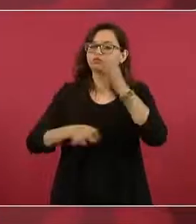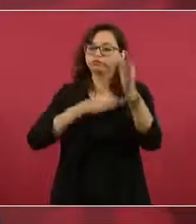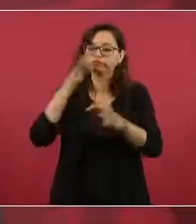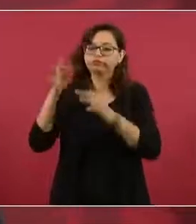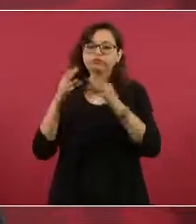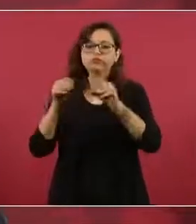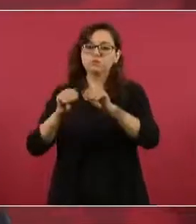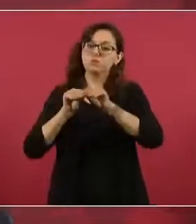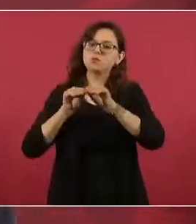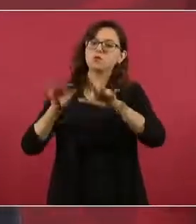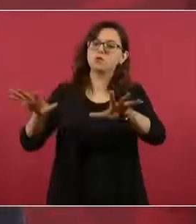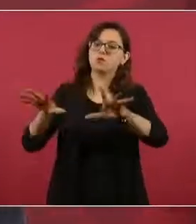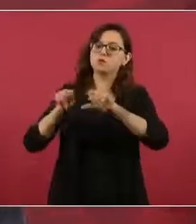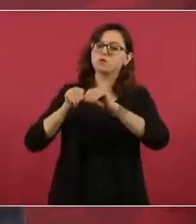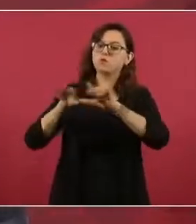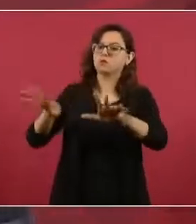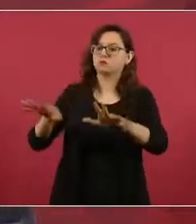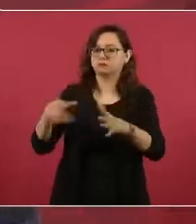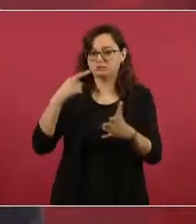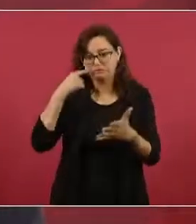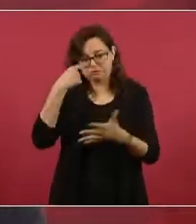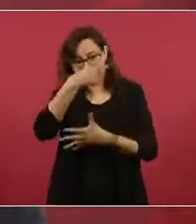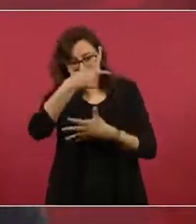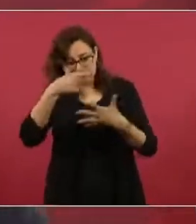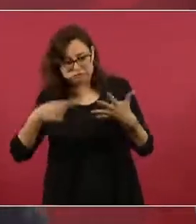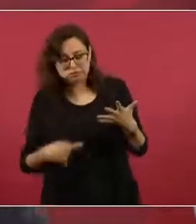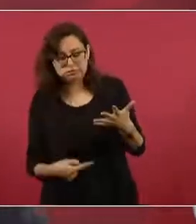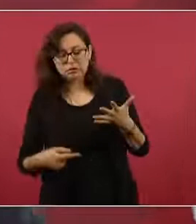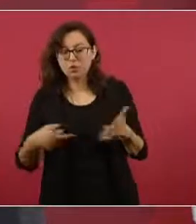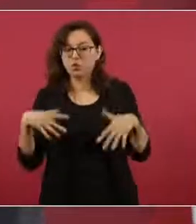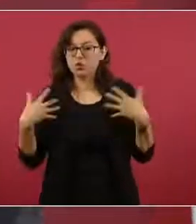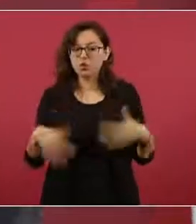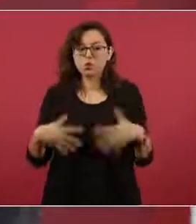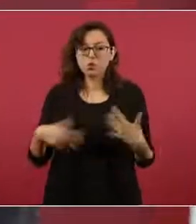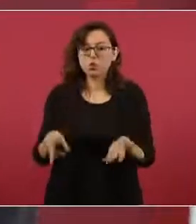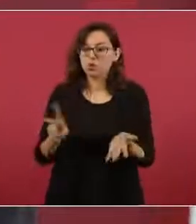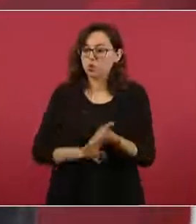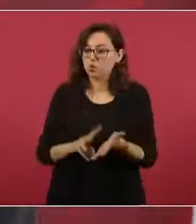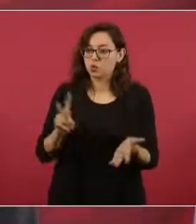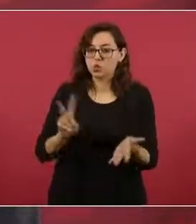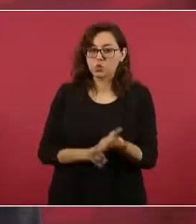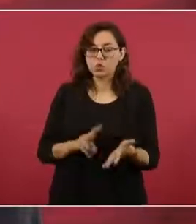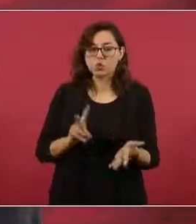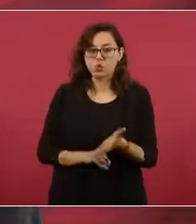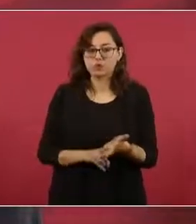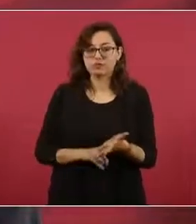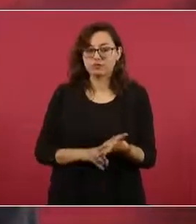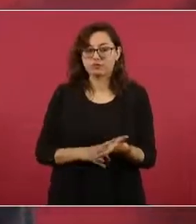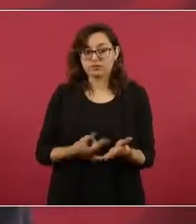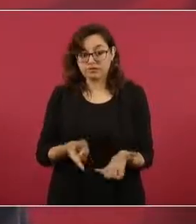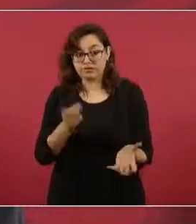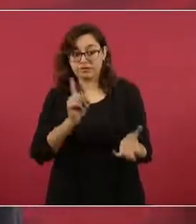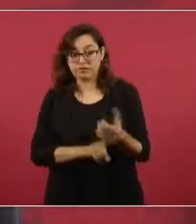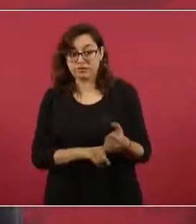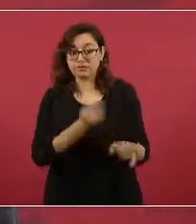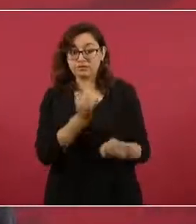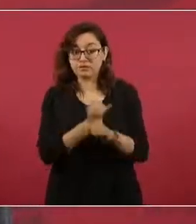valiosa, porque en esa información